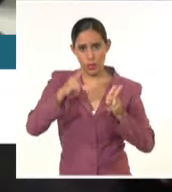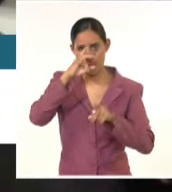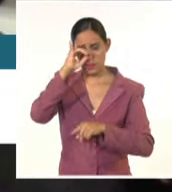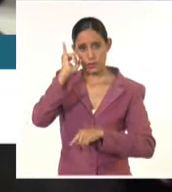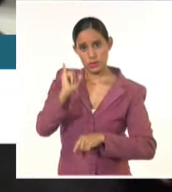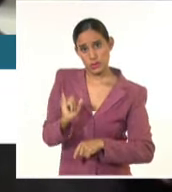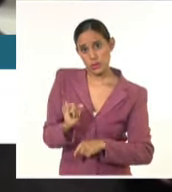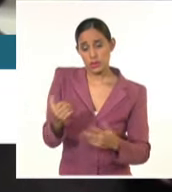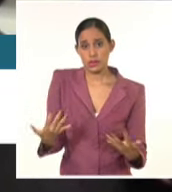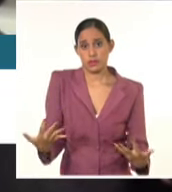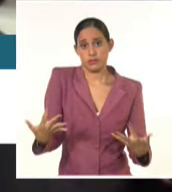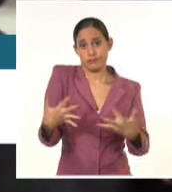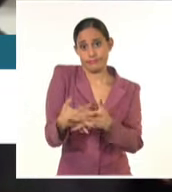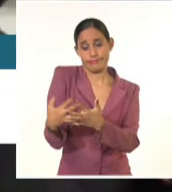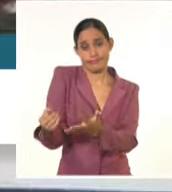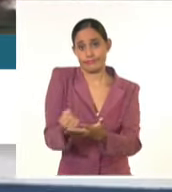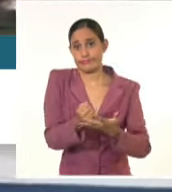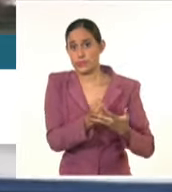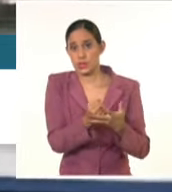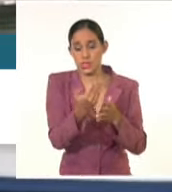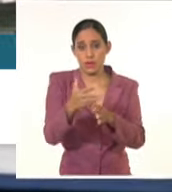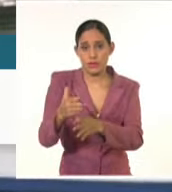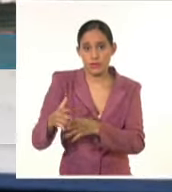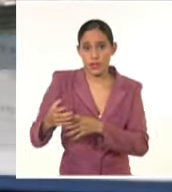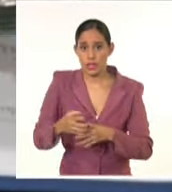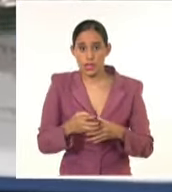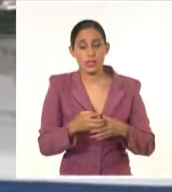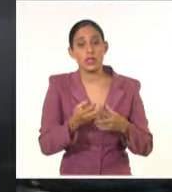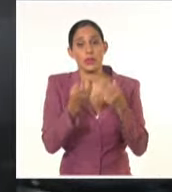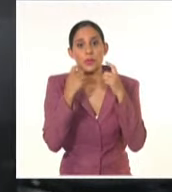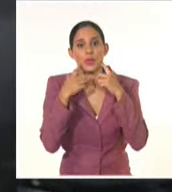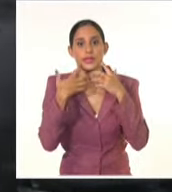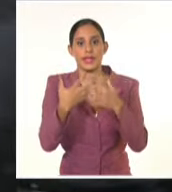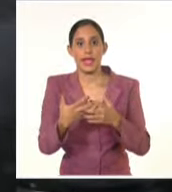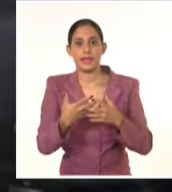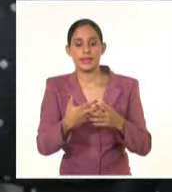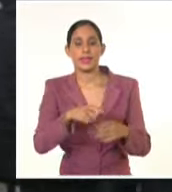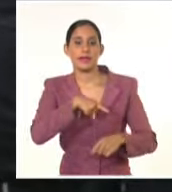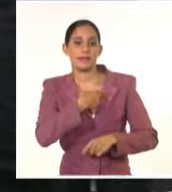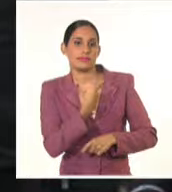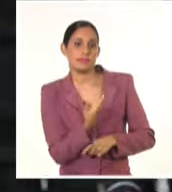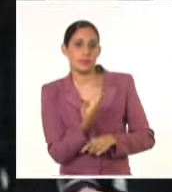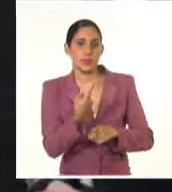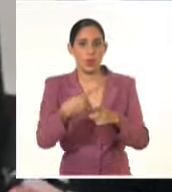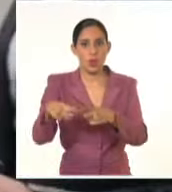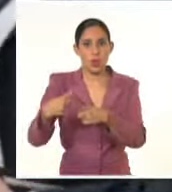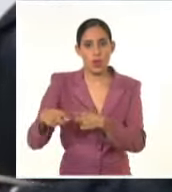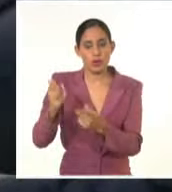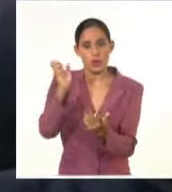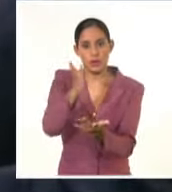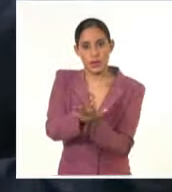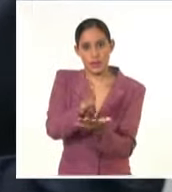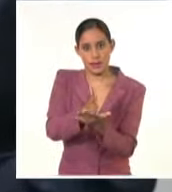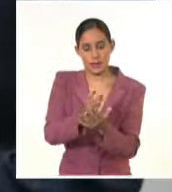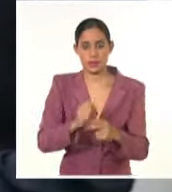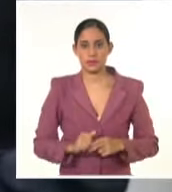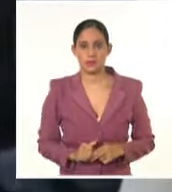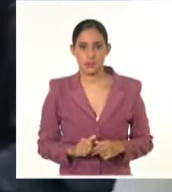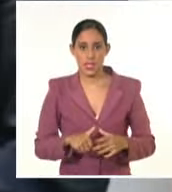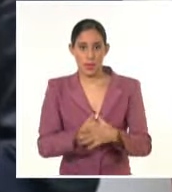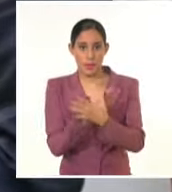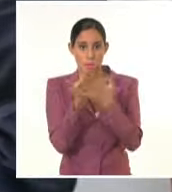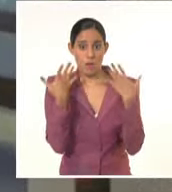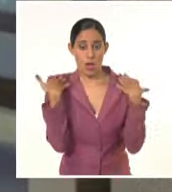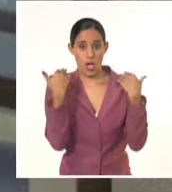intercambios de cooperación en todas las áreas creativas y en materia de servicios académicos. El embajador de Cuba en